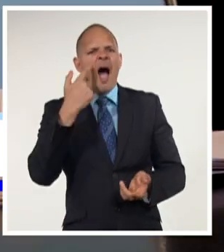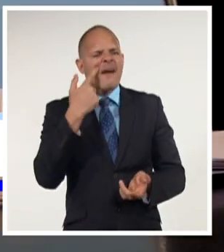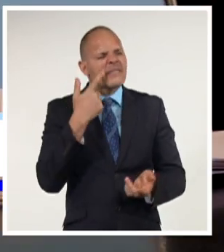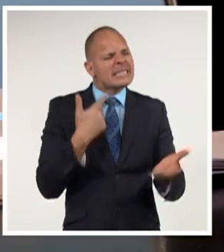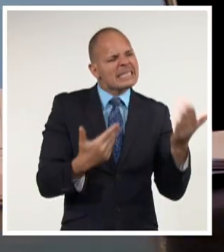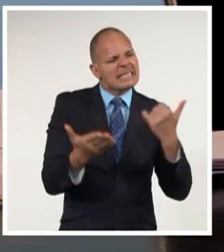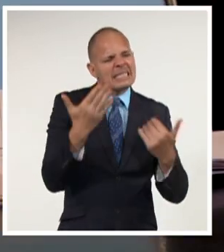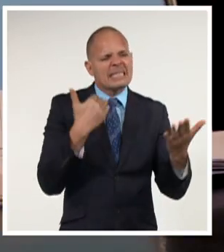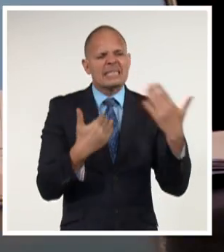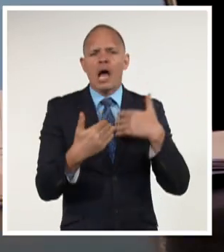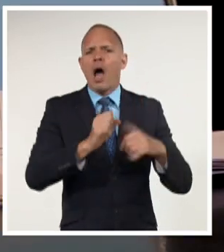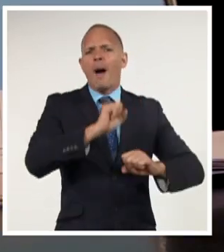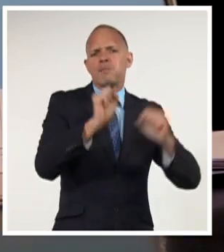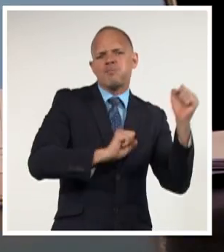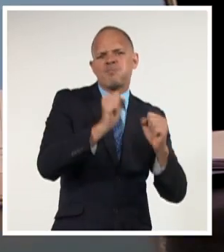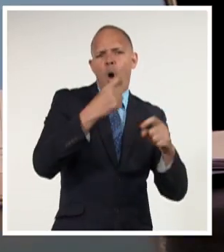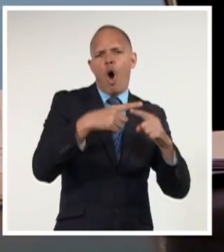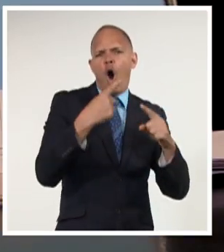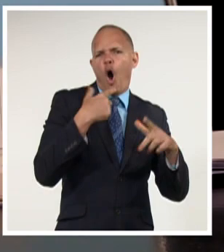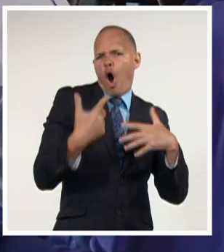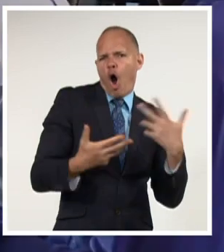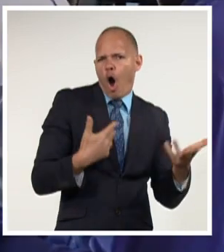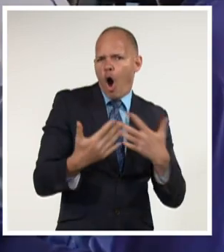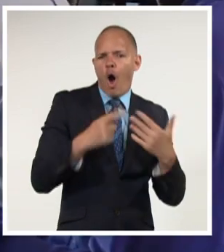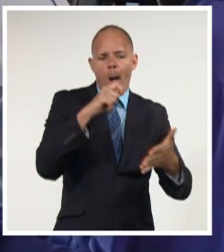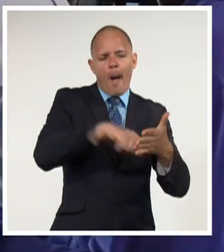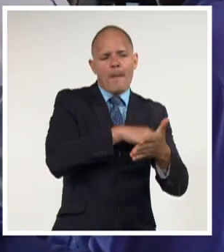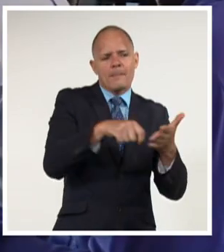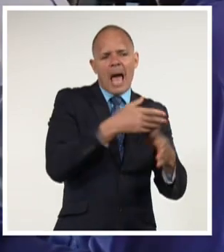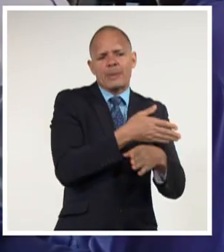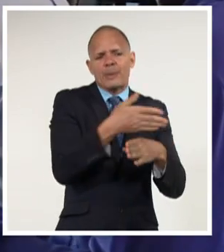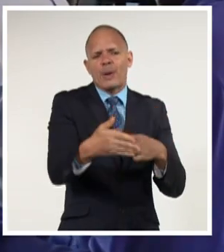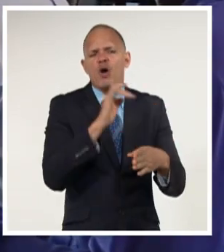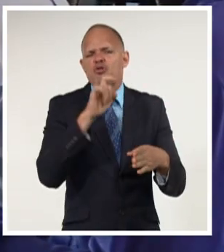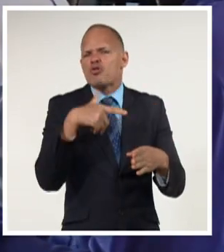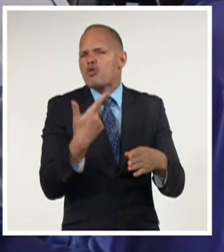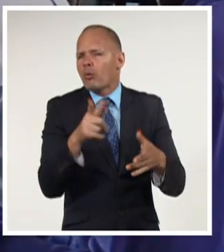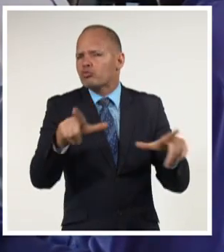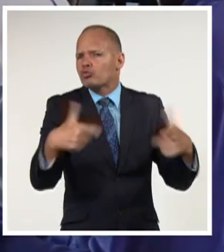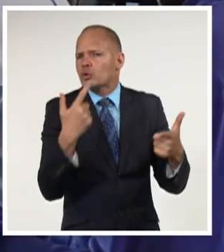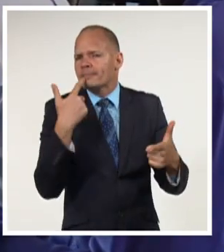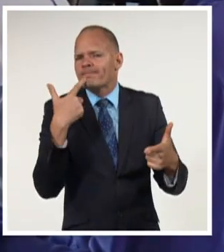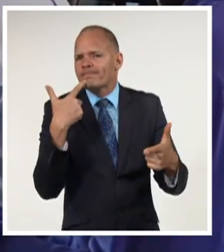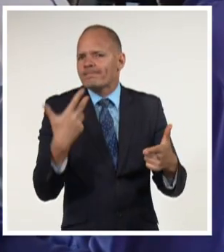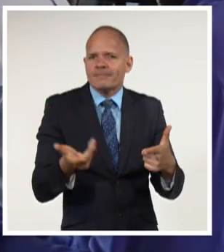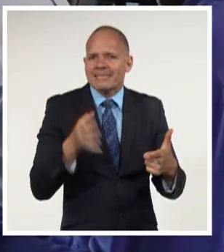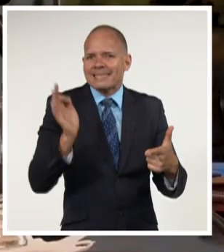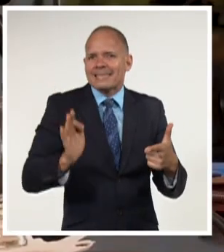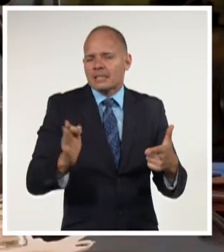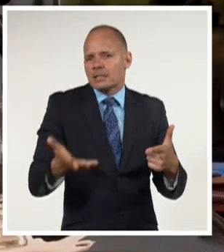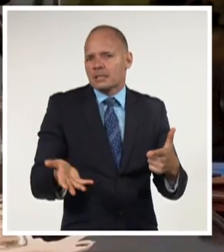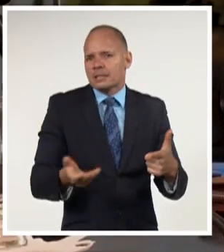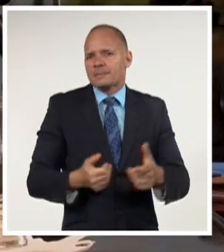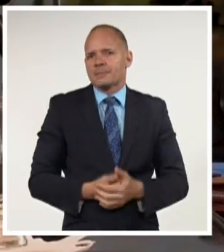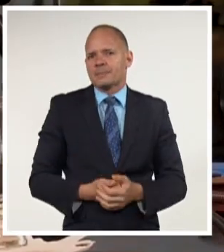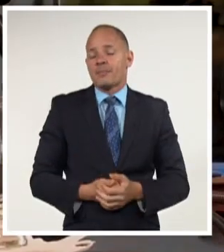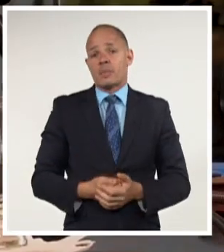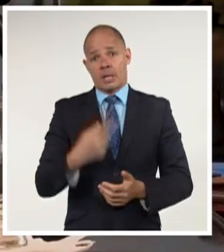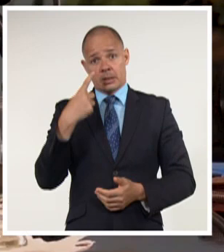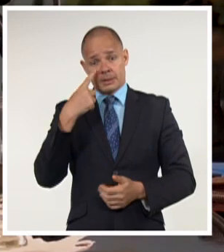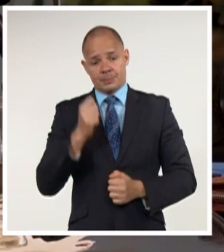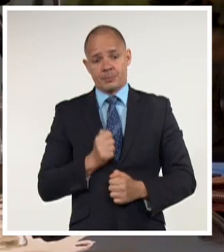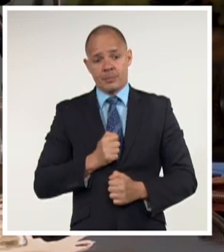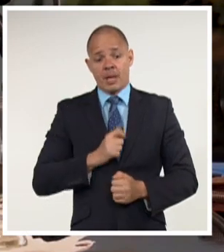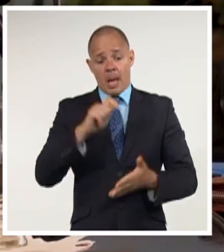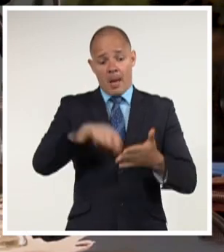térmica y el cumplimiento de la estrategia de mantenimiento trazada para la recuperación de capacidades de generación. La actualización de la